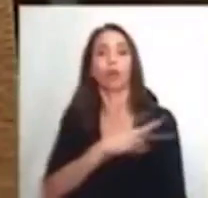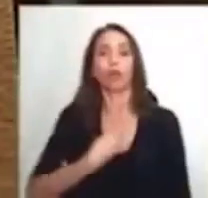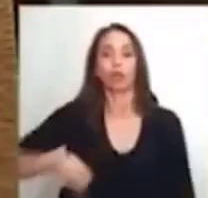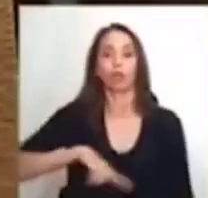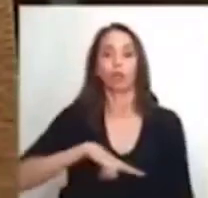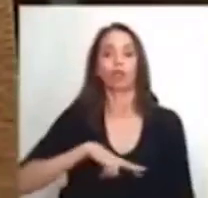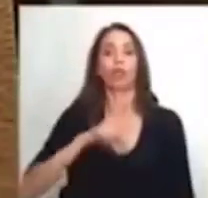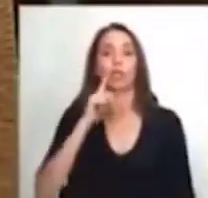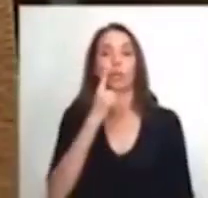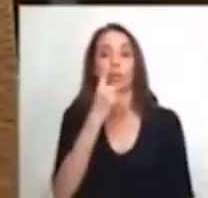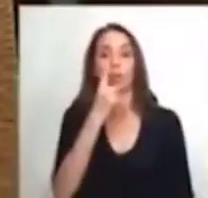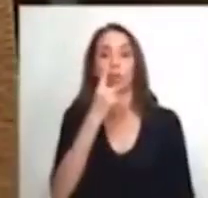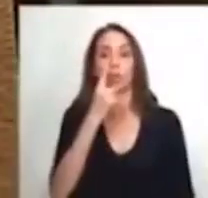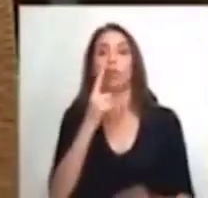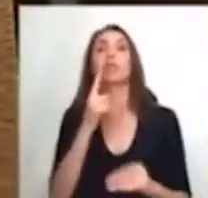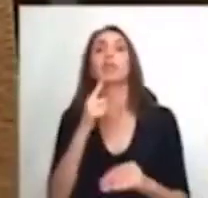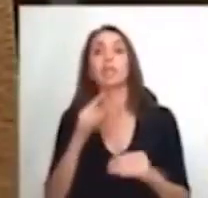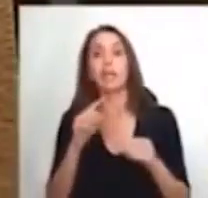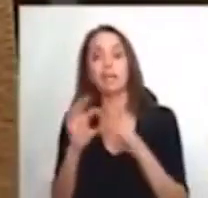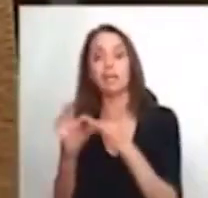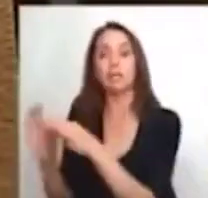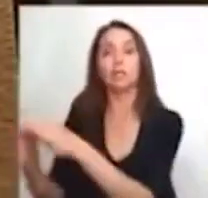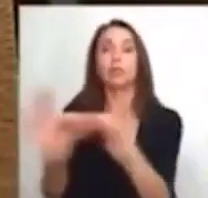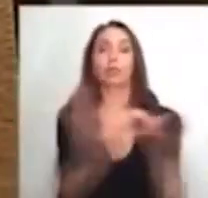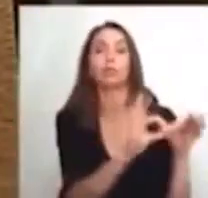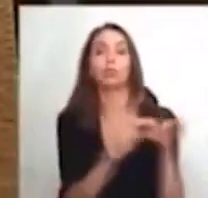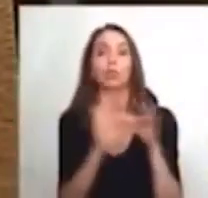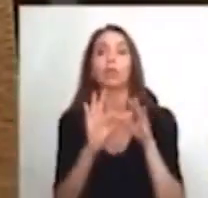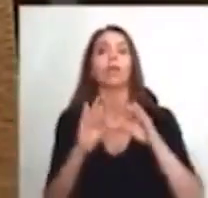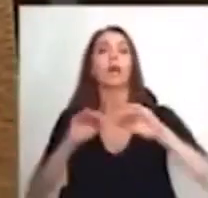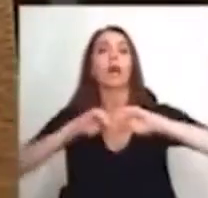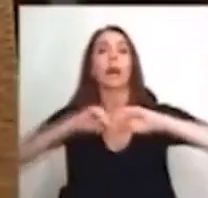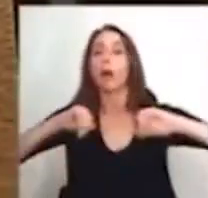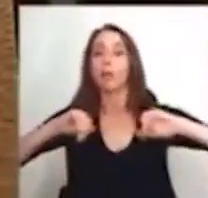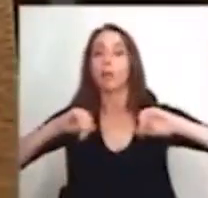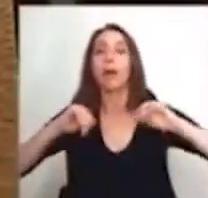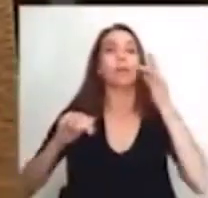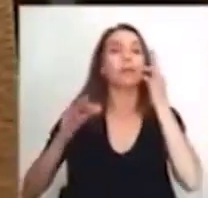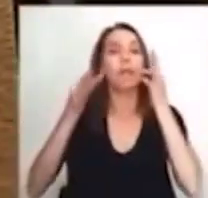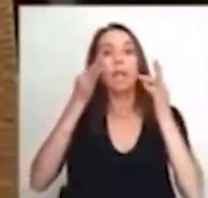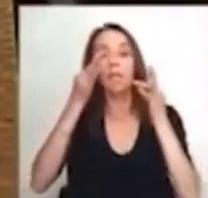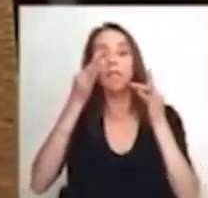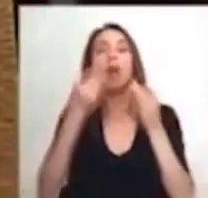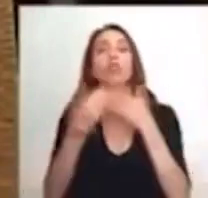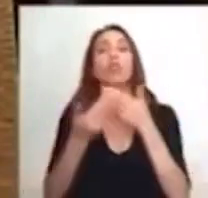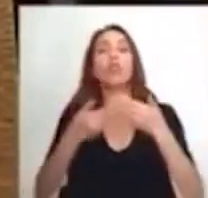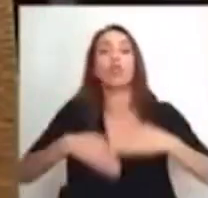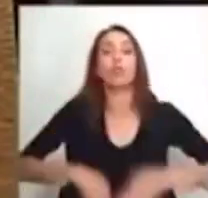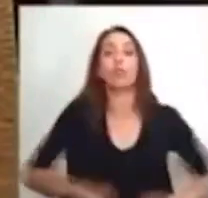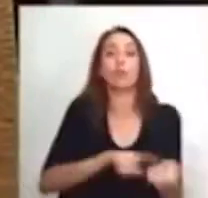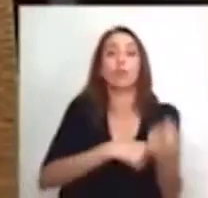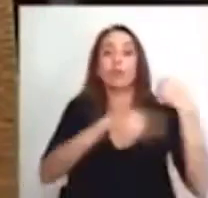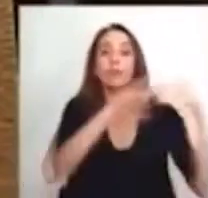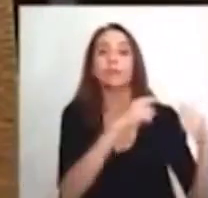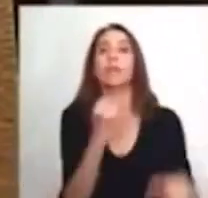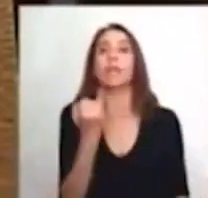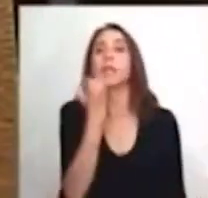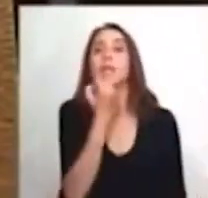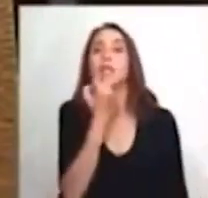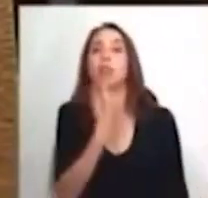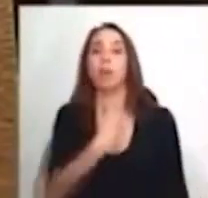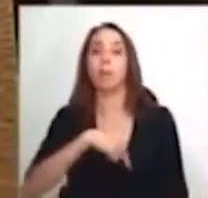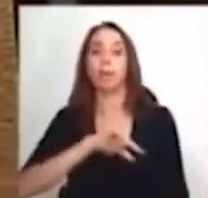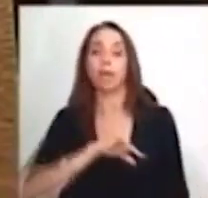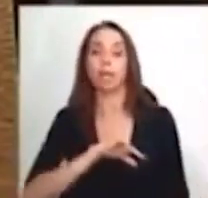unificador por sobre todas las etnias, por sobre todos los orígenes en Chile, y es el idioma castellano. Y yo quiero